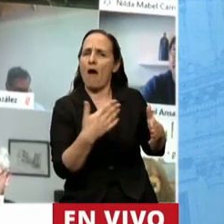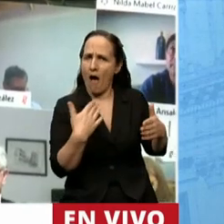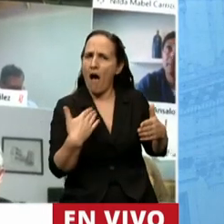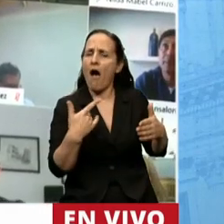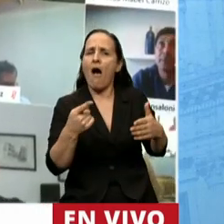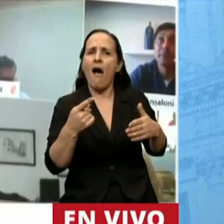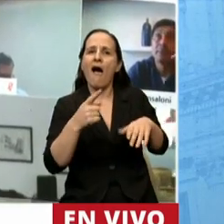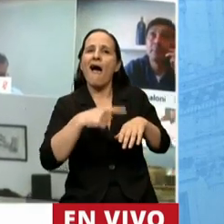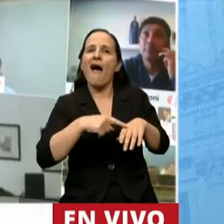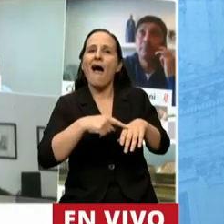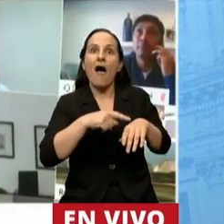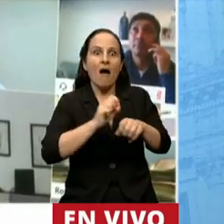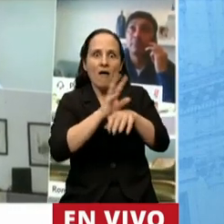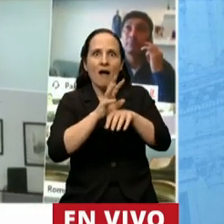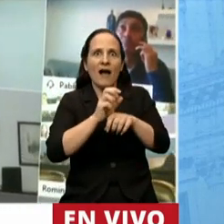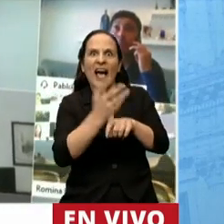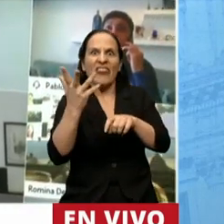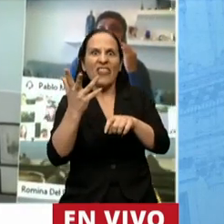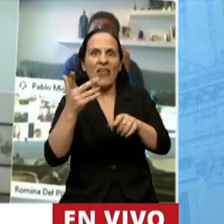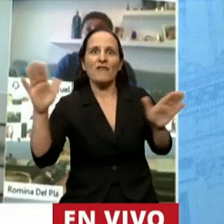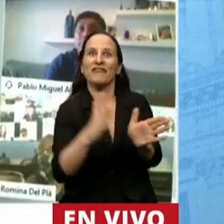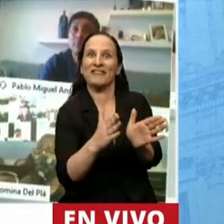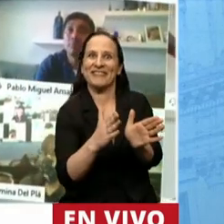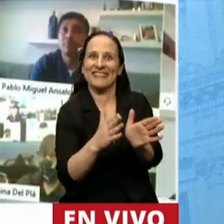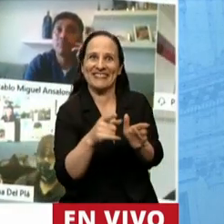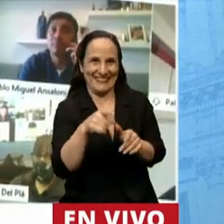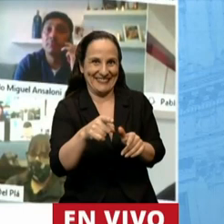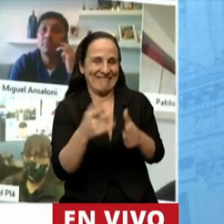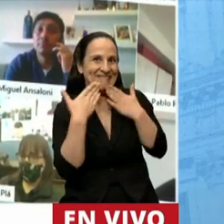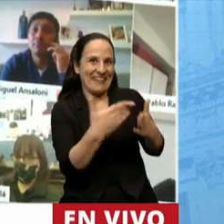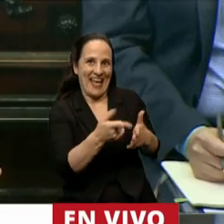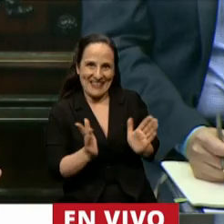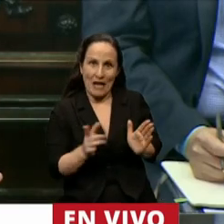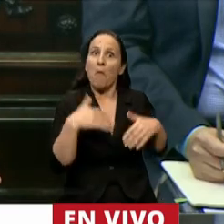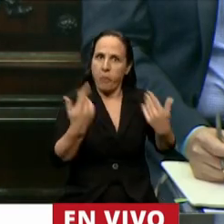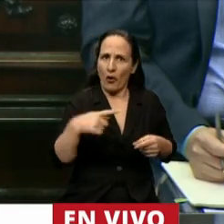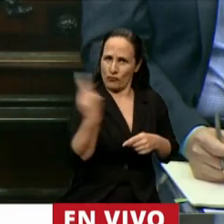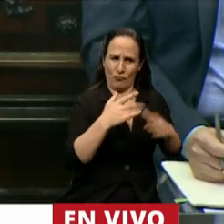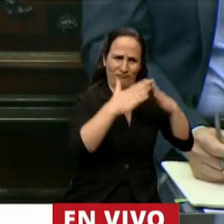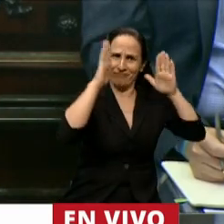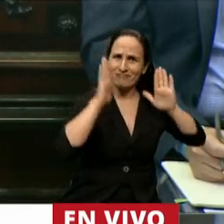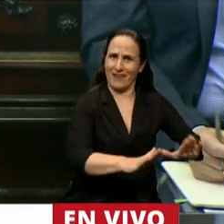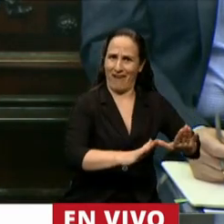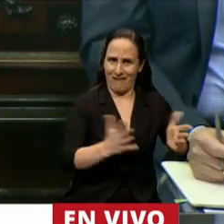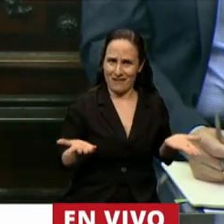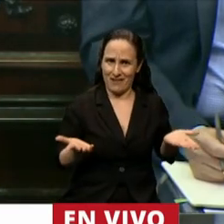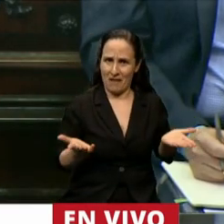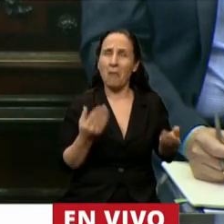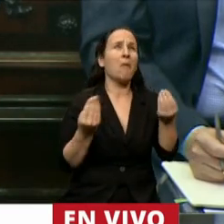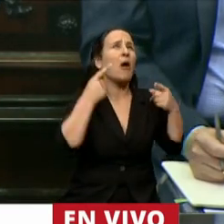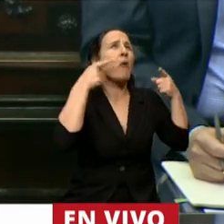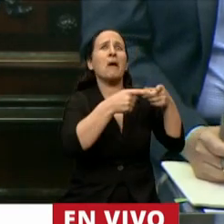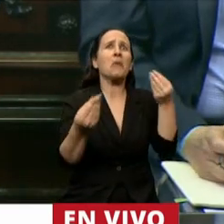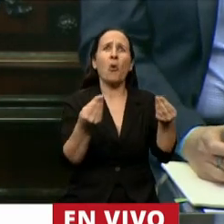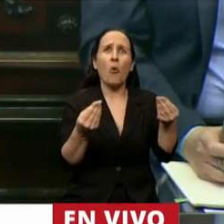disminuir el tiempo de duplicación de casos y salvar vidas. Esto fue el aislamiento social preventivo y obligatorio. Para esto lo hicimos, no para otra cosa,